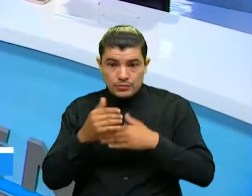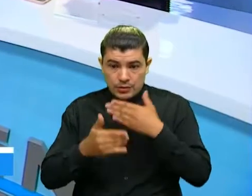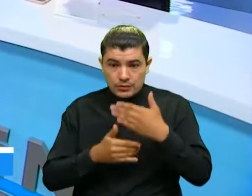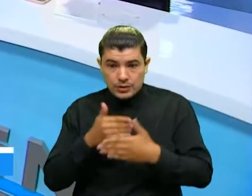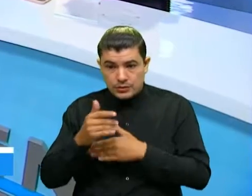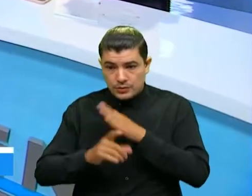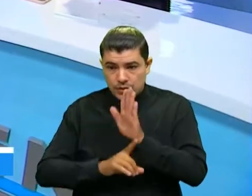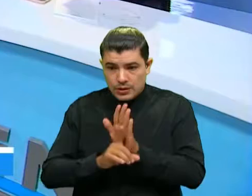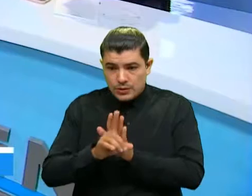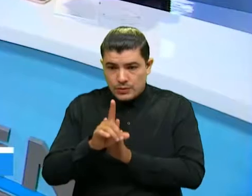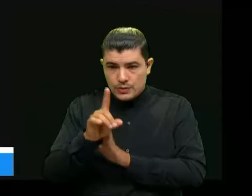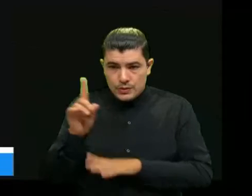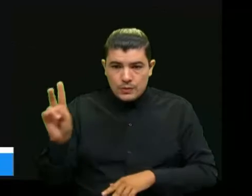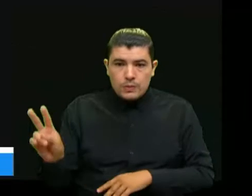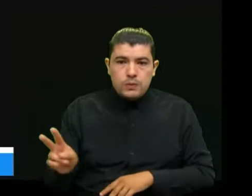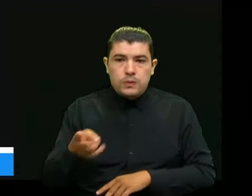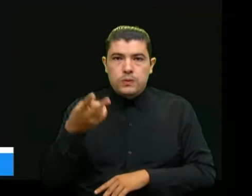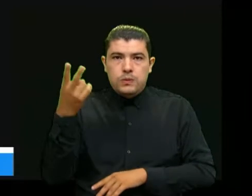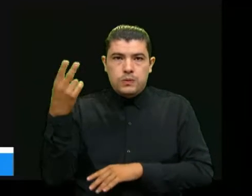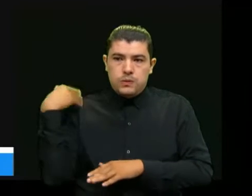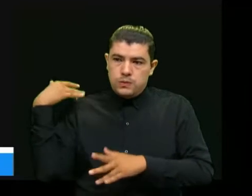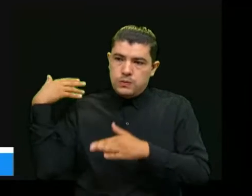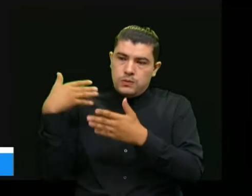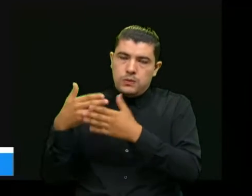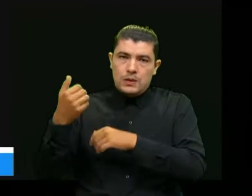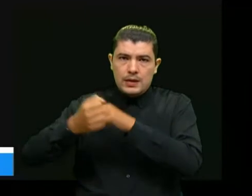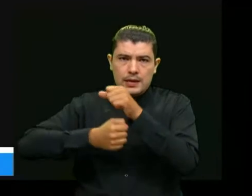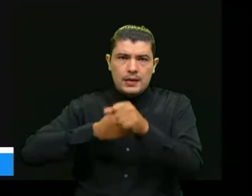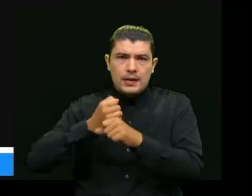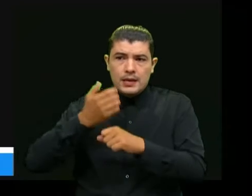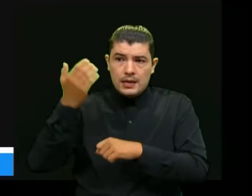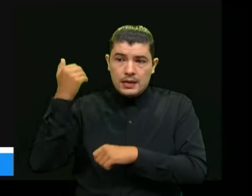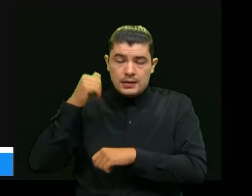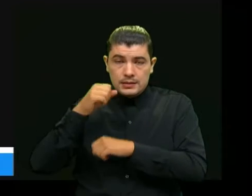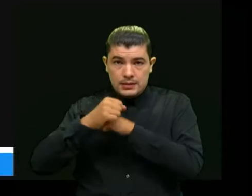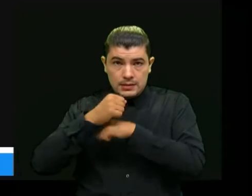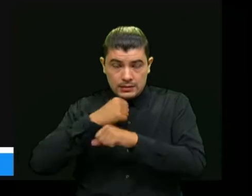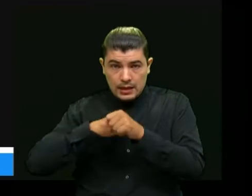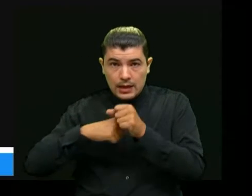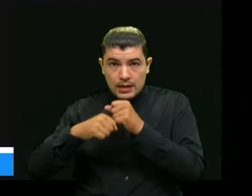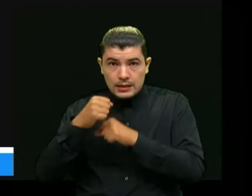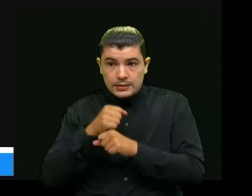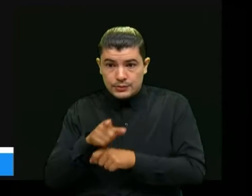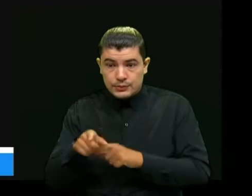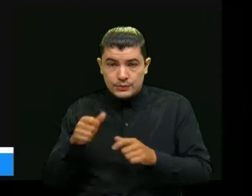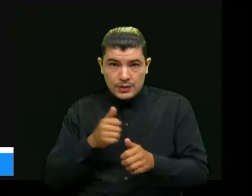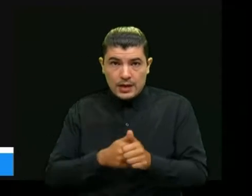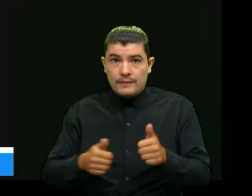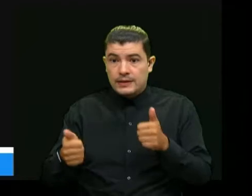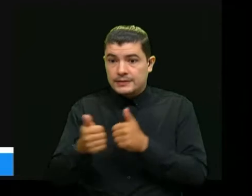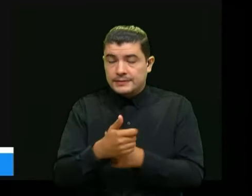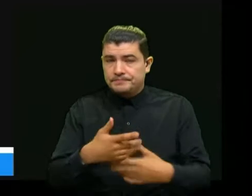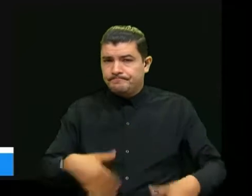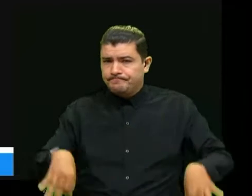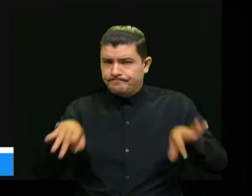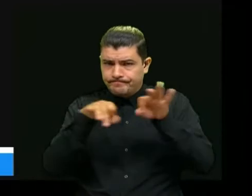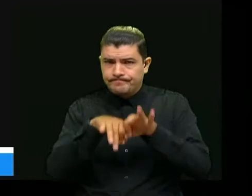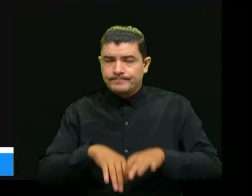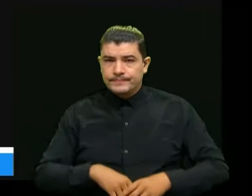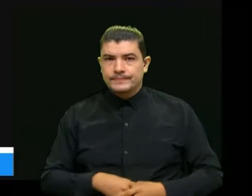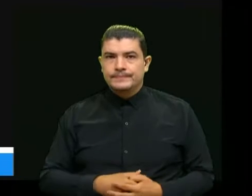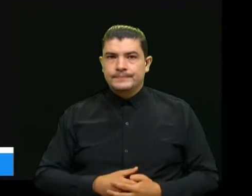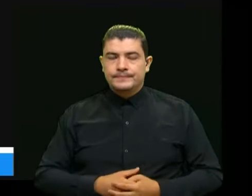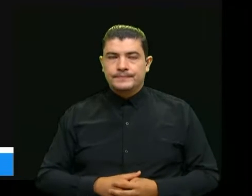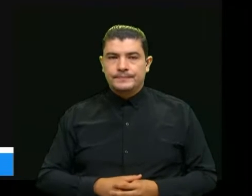y creciendo y potenciándose a lo largo de los años y en los últimos años con avances muy significativos en diferentes grupos